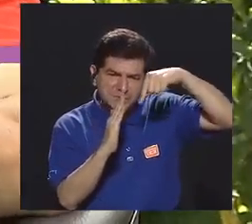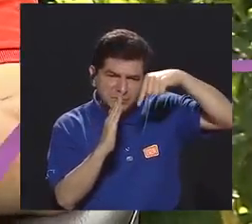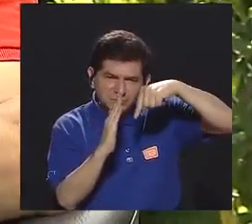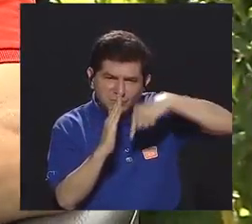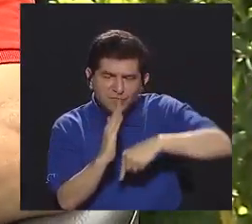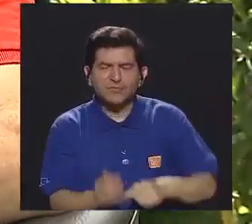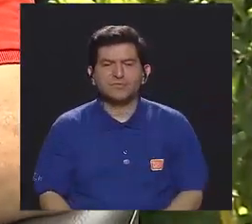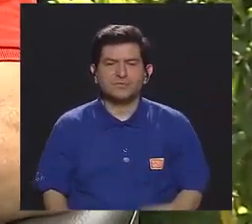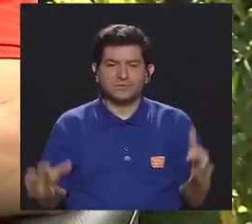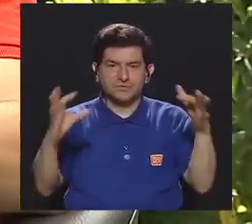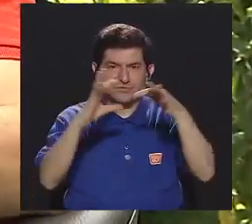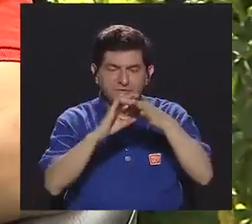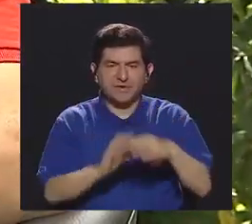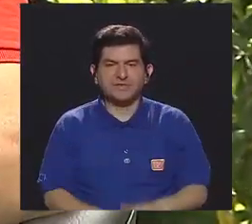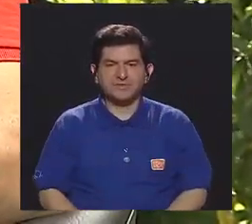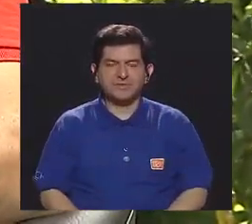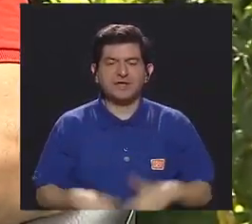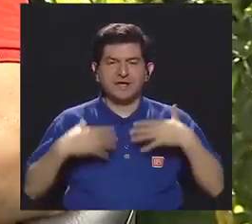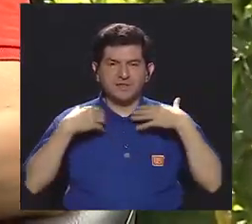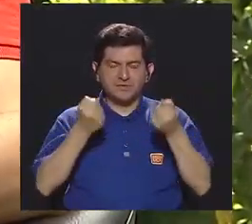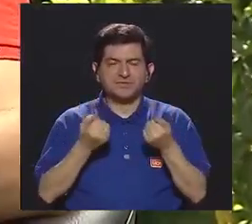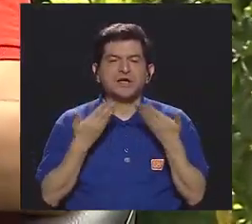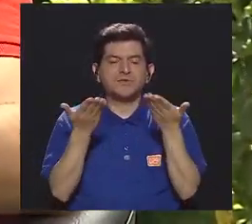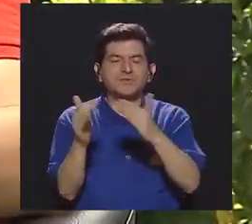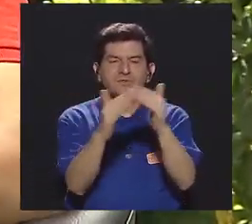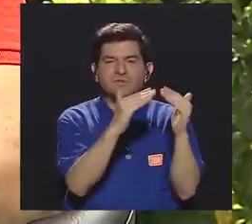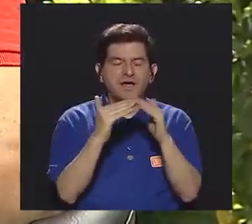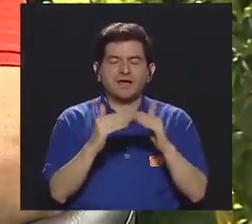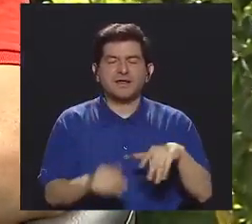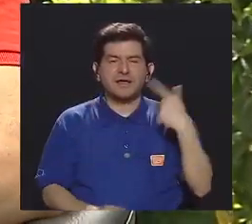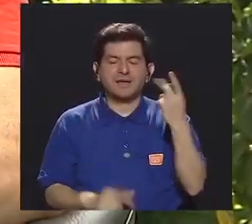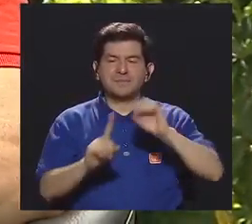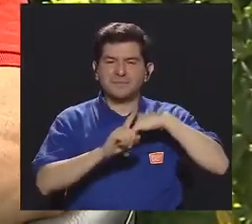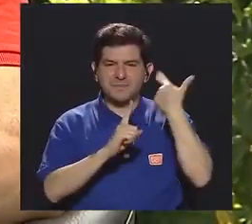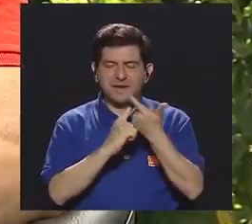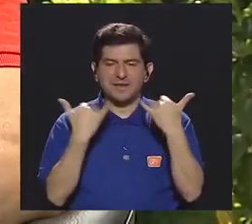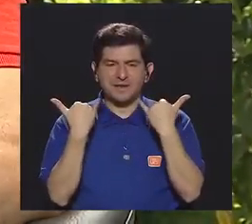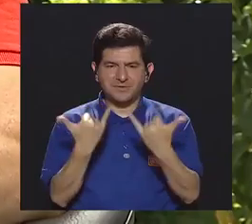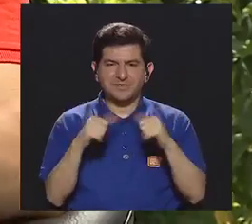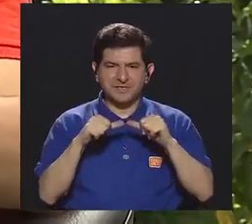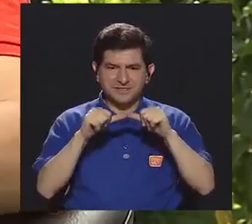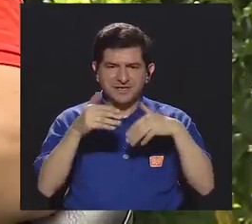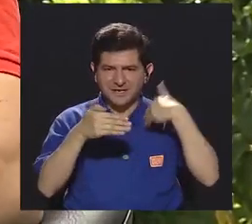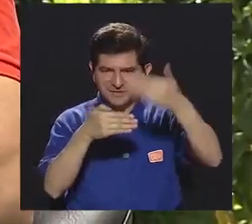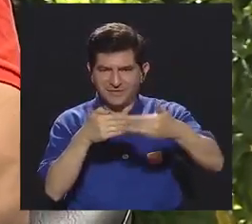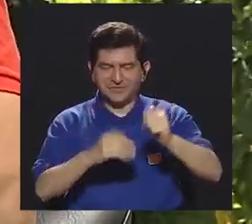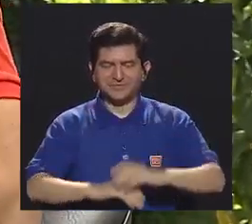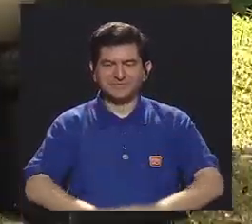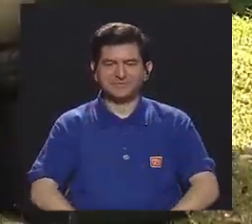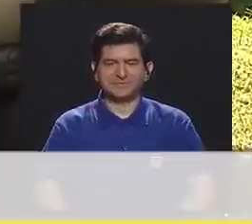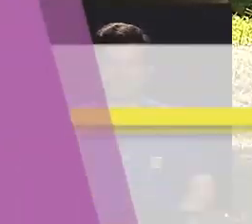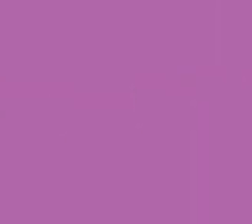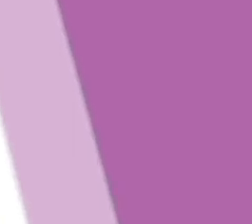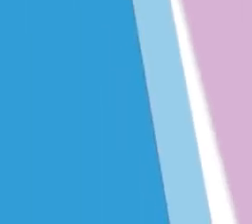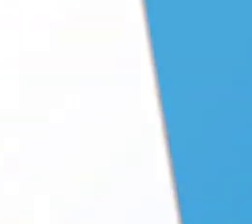todavía más de fondo sobre cómo llevar salud a estas comunidades en riesgo social. Ya regresamos.